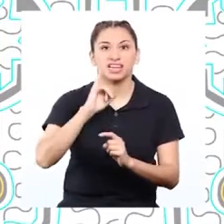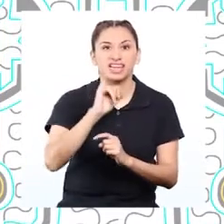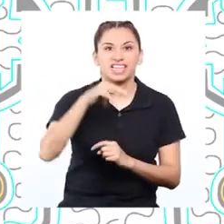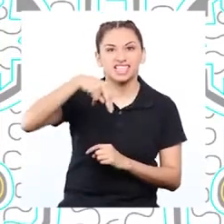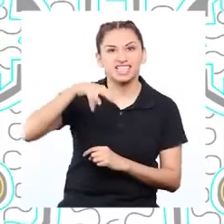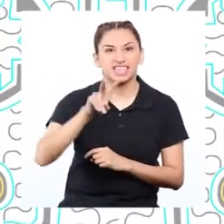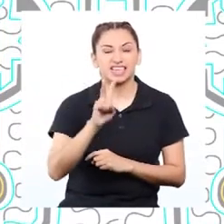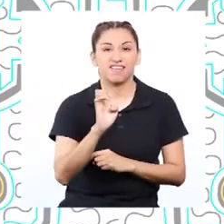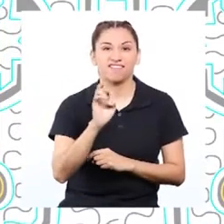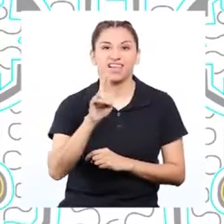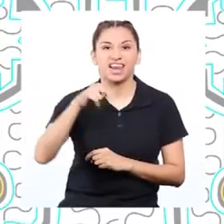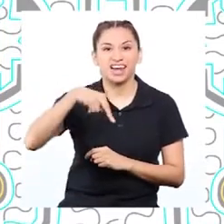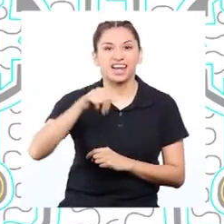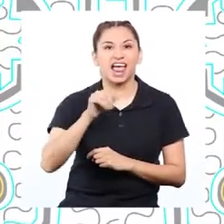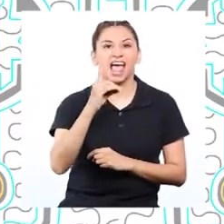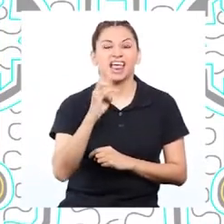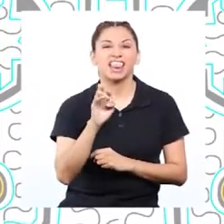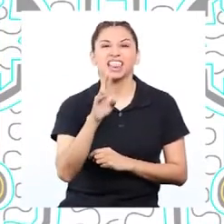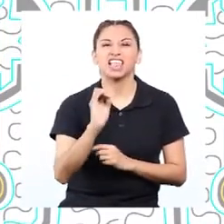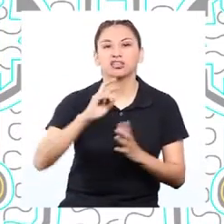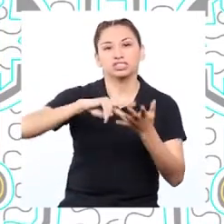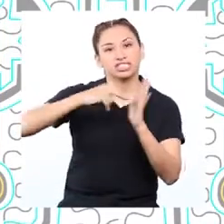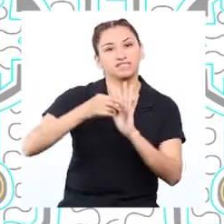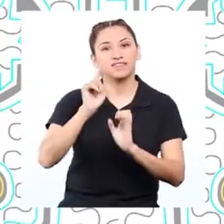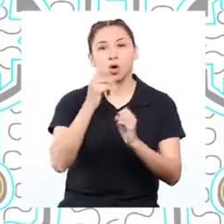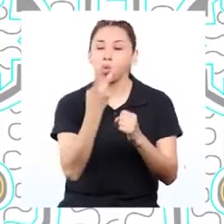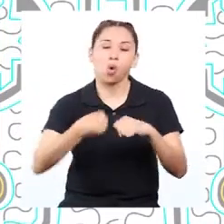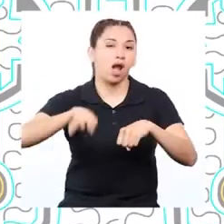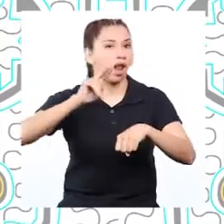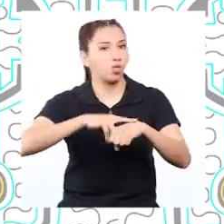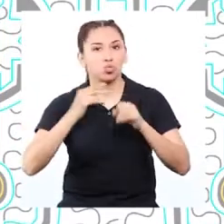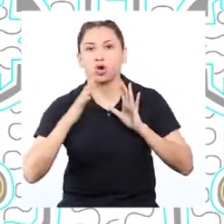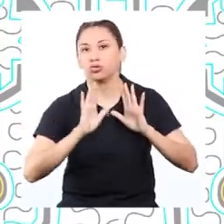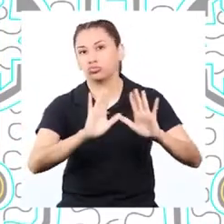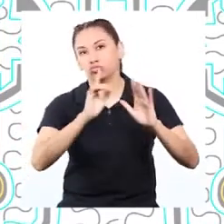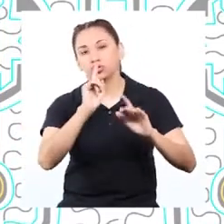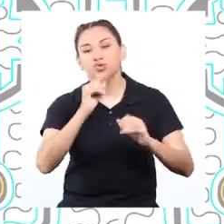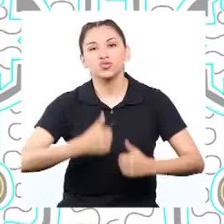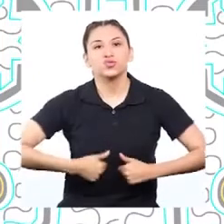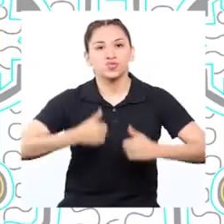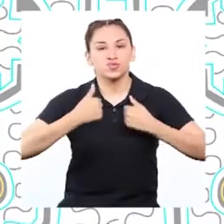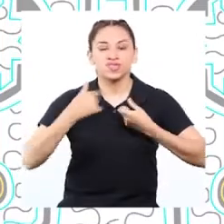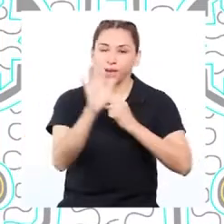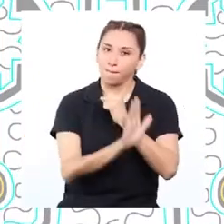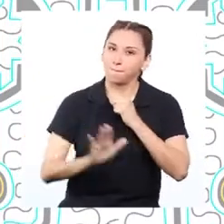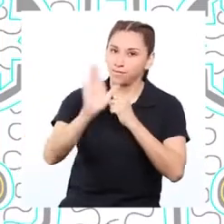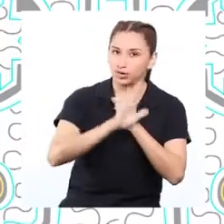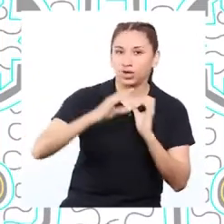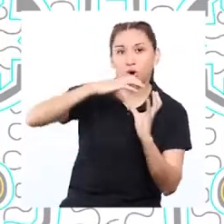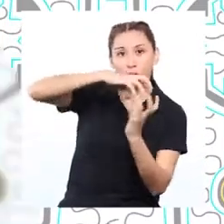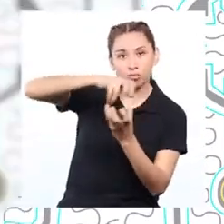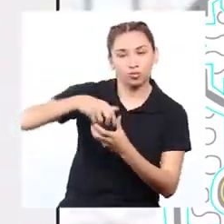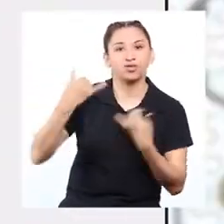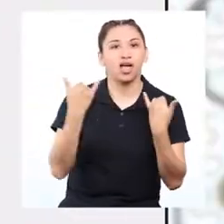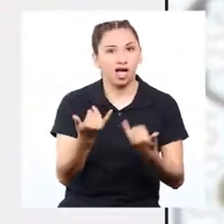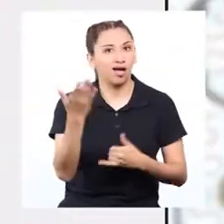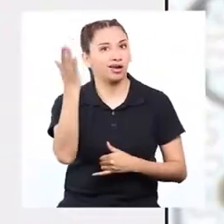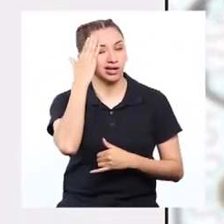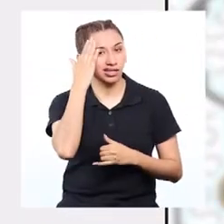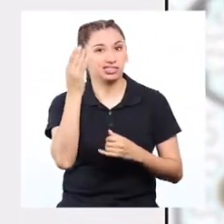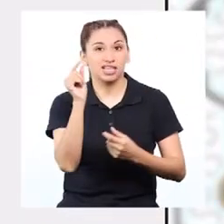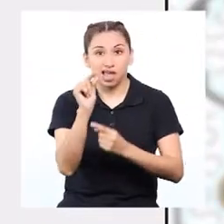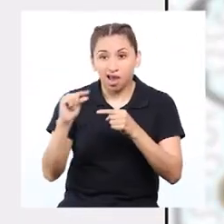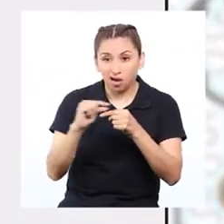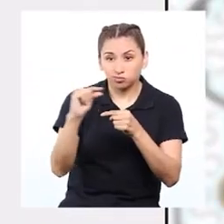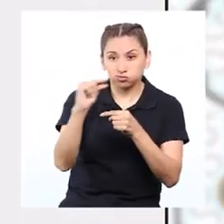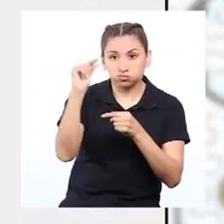un fenómeno natural que permite la vida en nuestro planeta. Sí, ahora entiendo que los gases